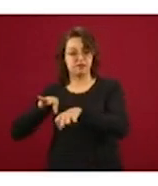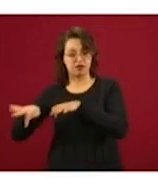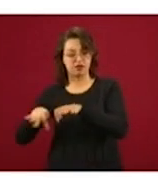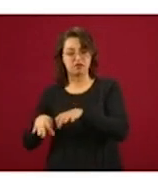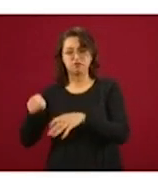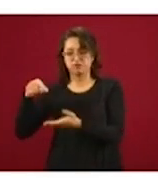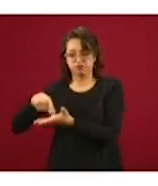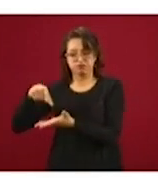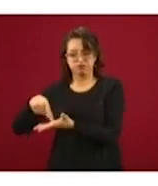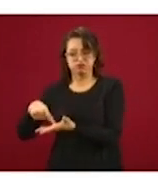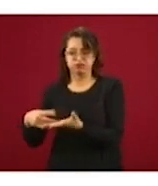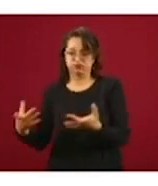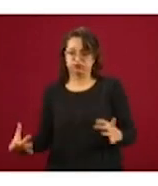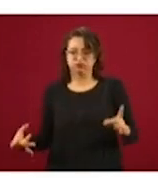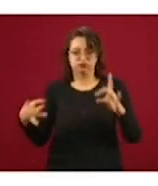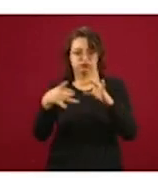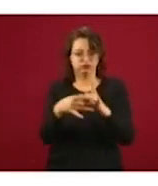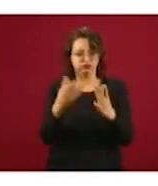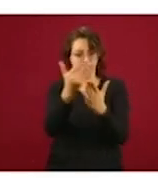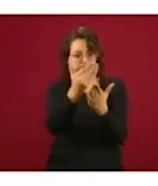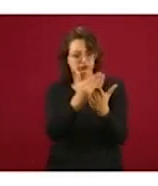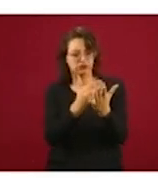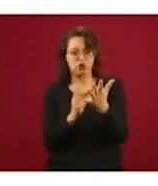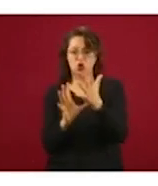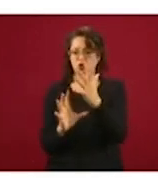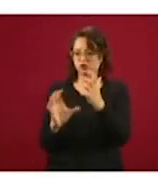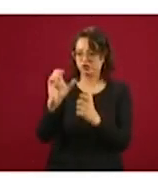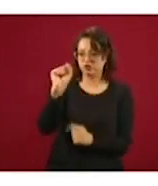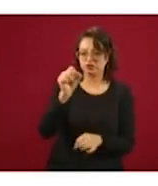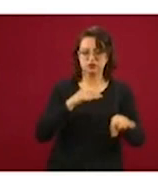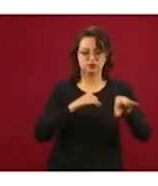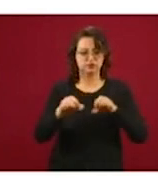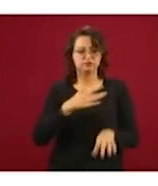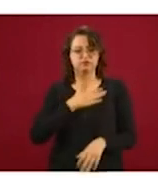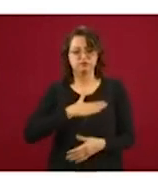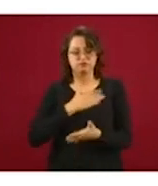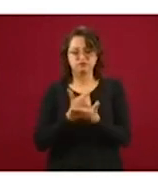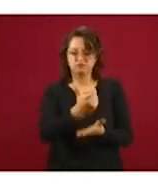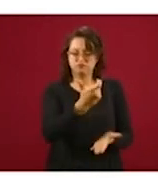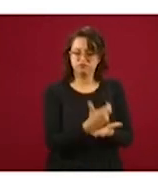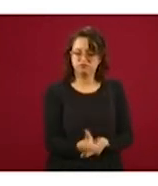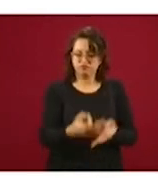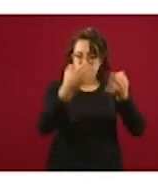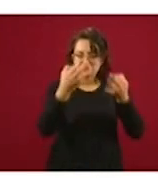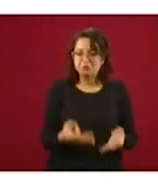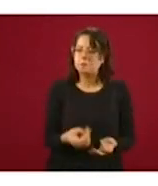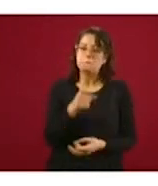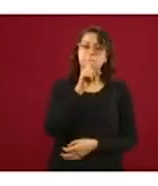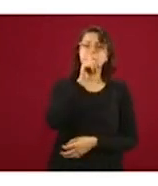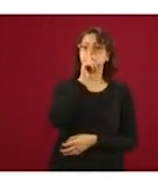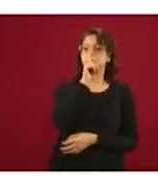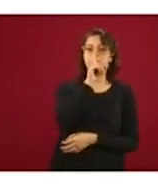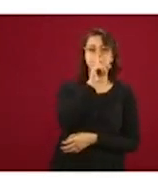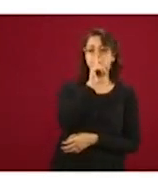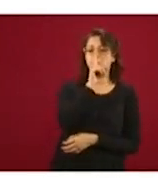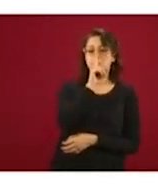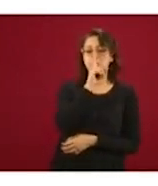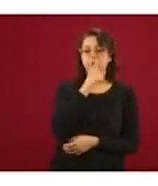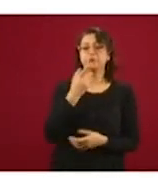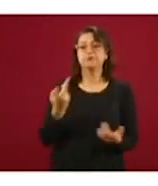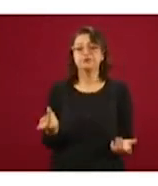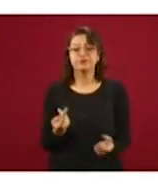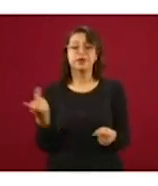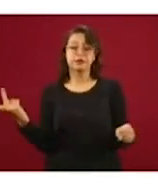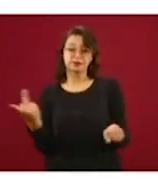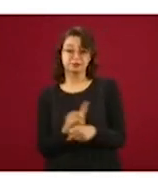establece y obviamente los principios constitucionales de un trabajo justo y bien remunerado. Y esto afecta